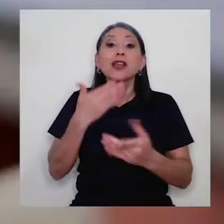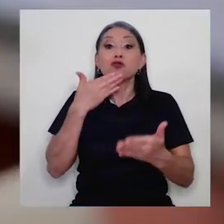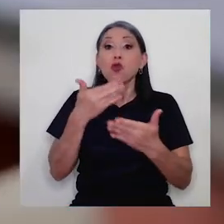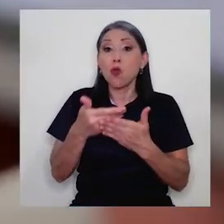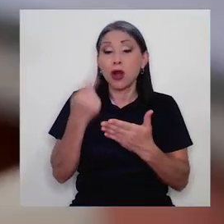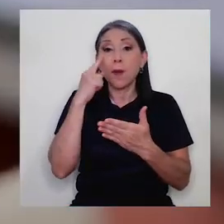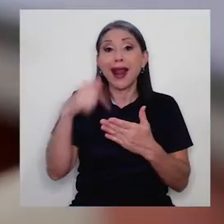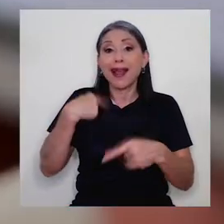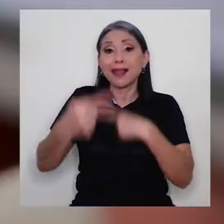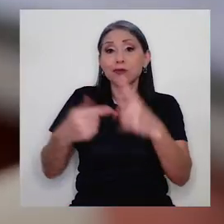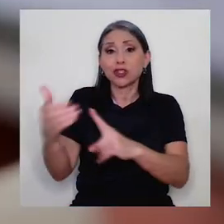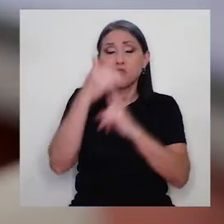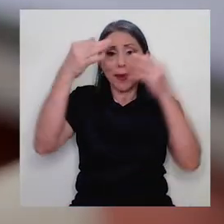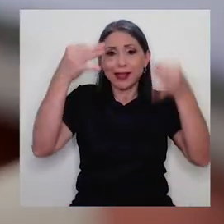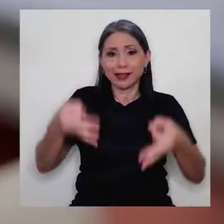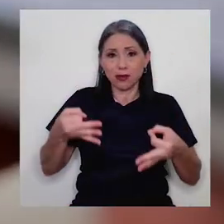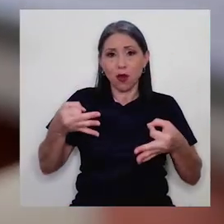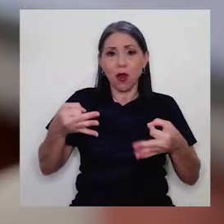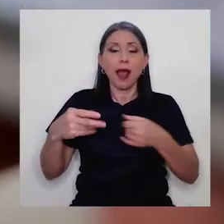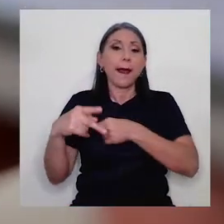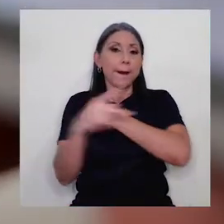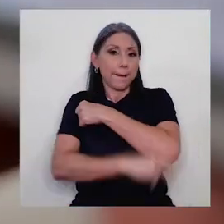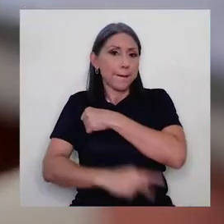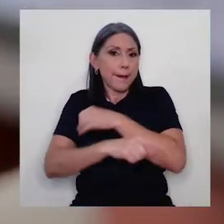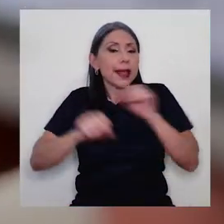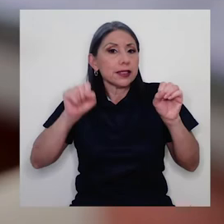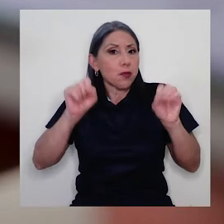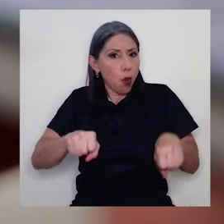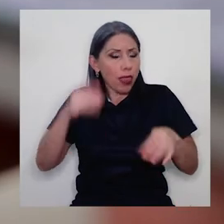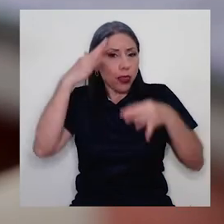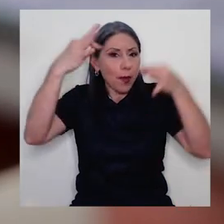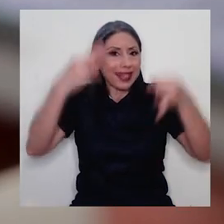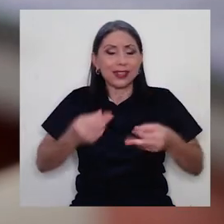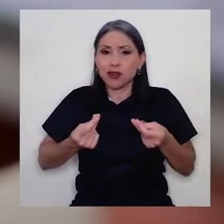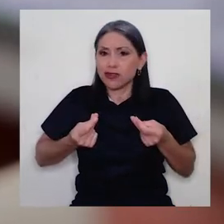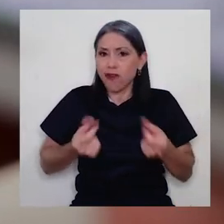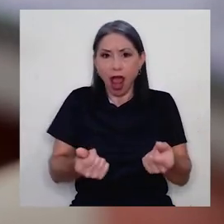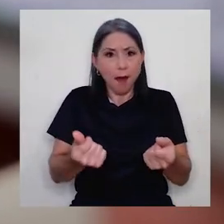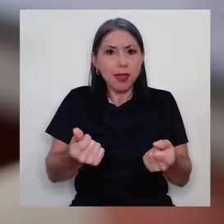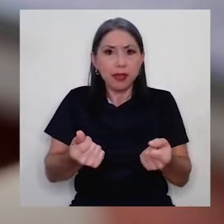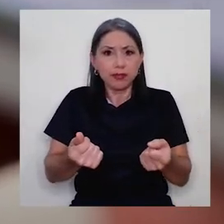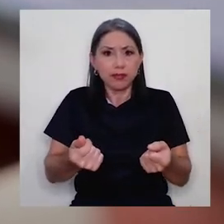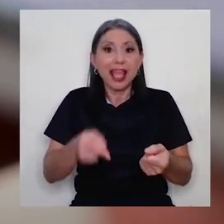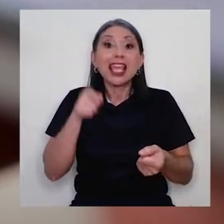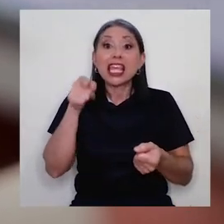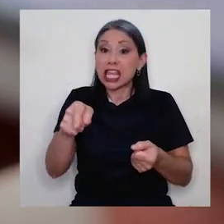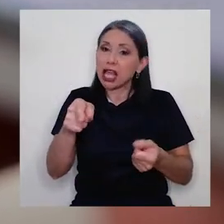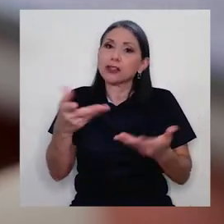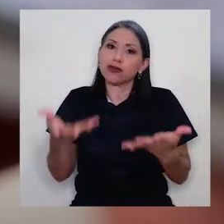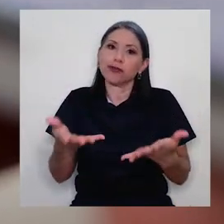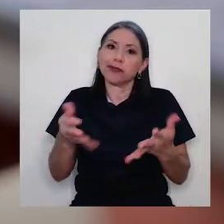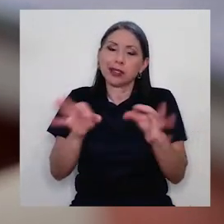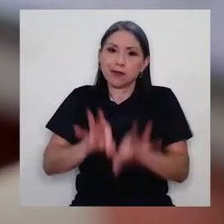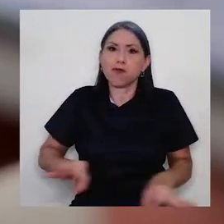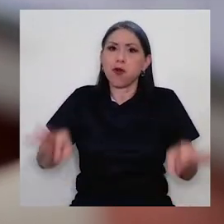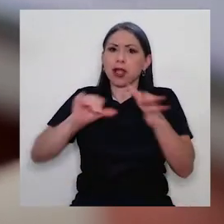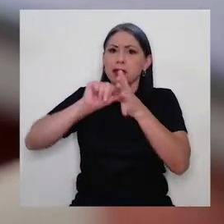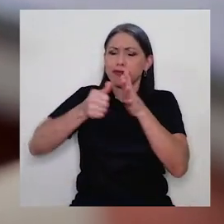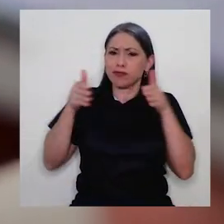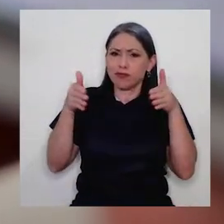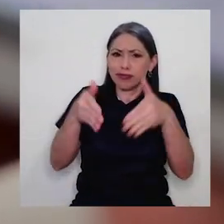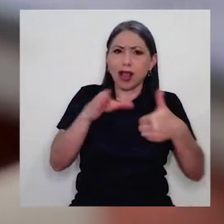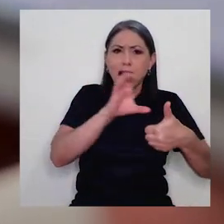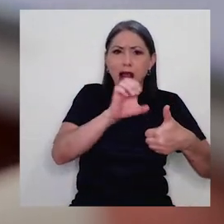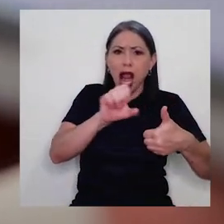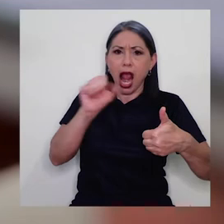Entonces creemos que el país puede tomar decisiones rápidamente y eso le compete desde luego a la Caja del Seguro Social y al